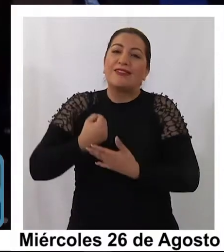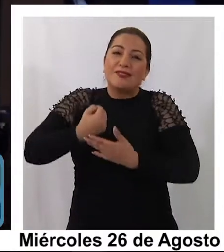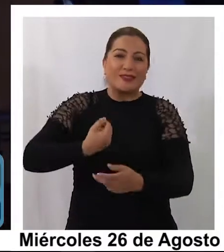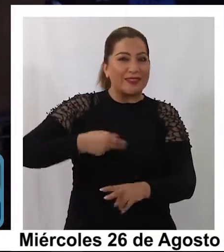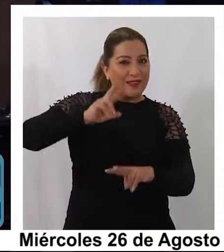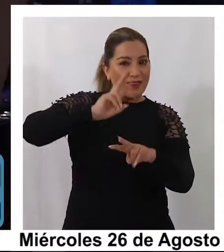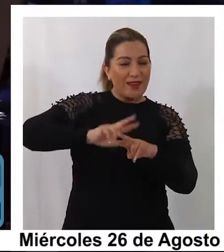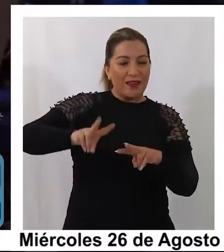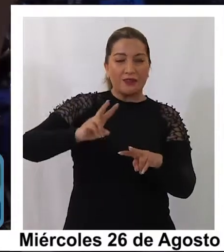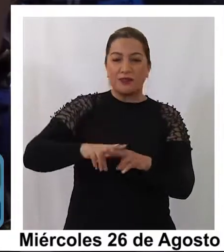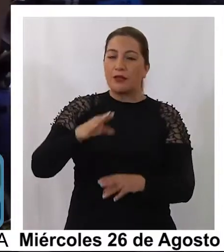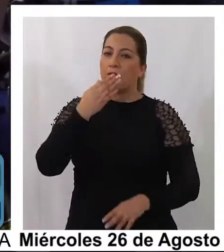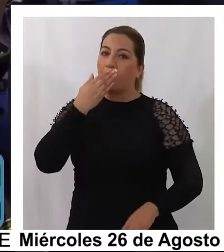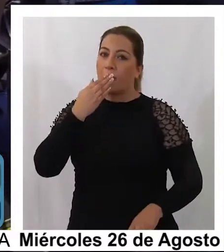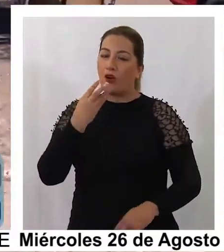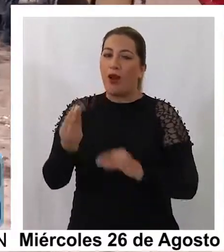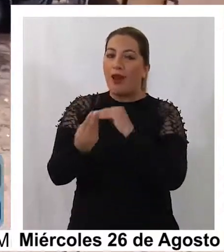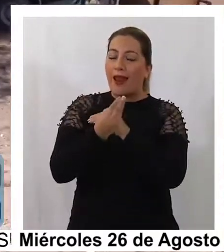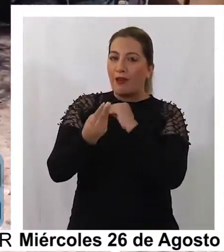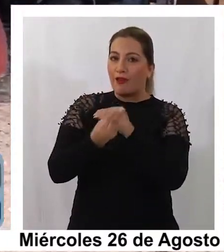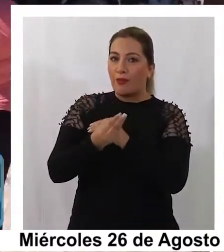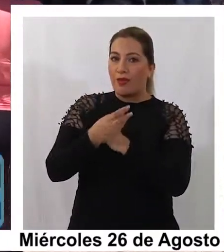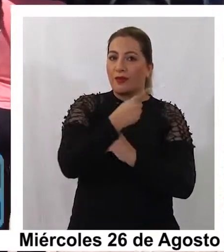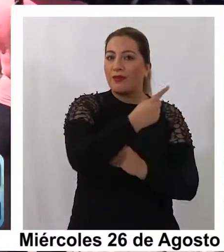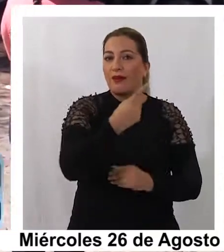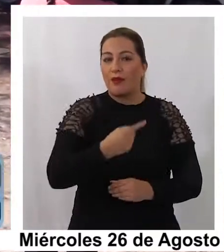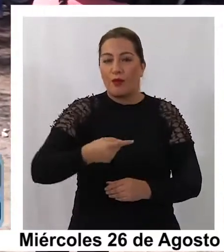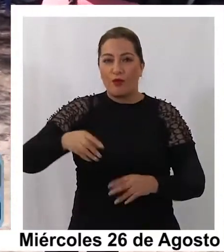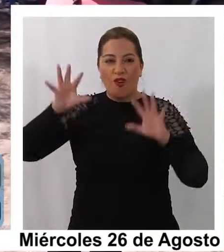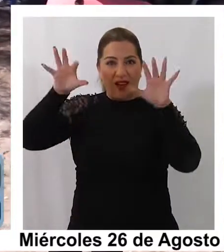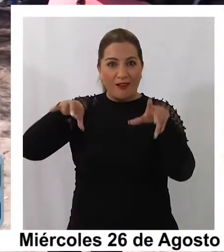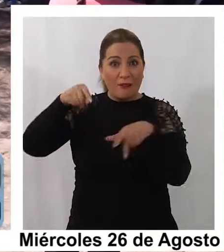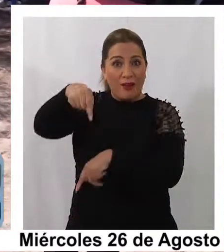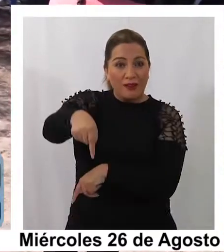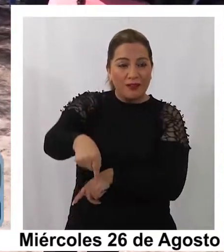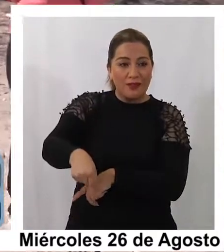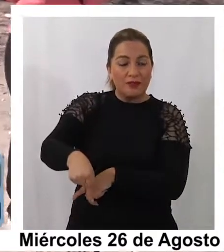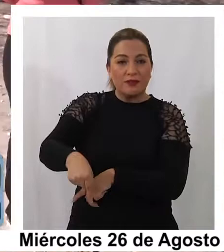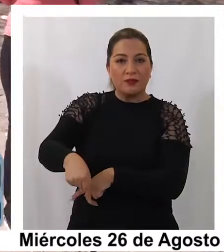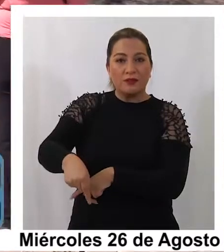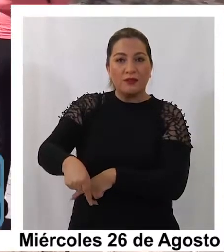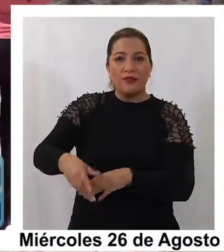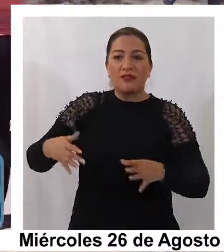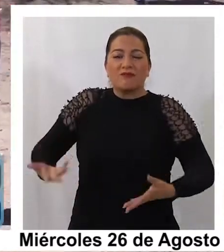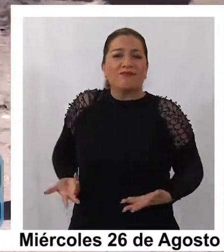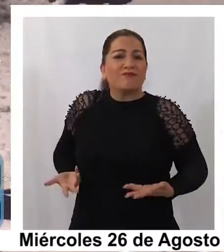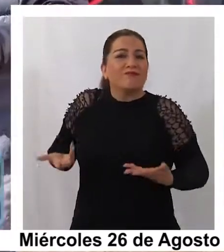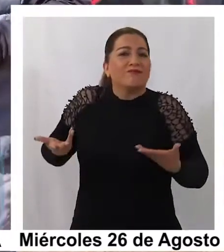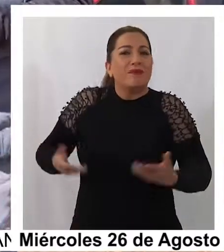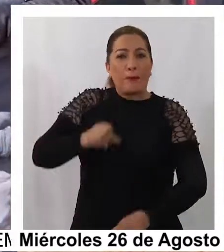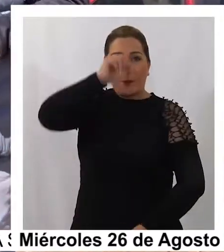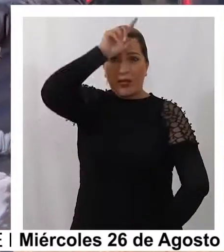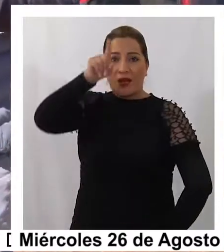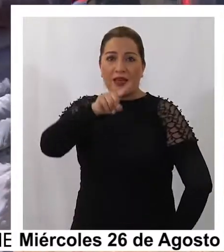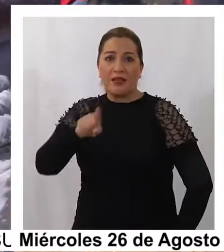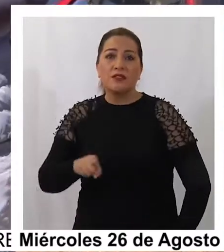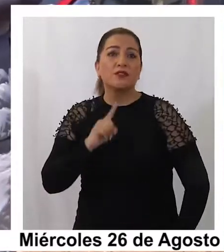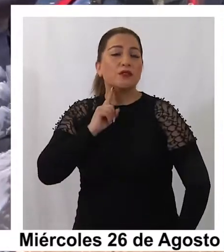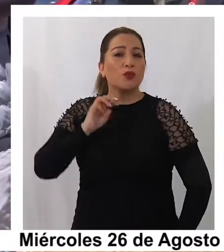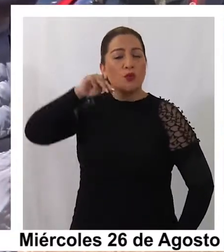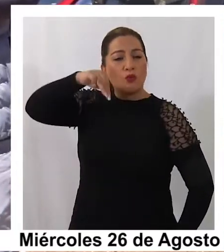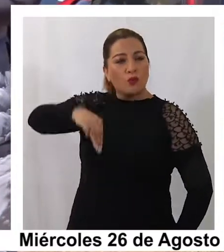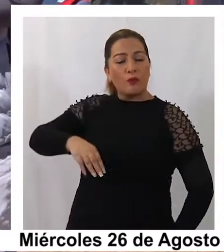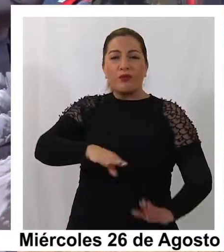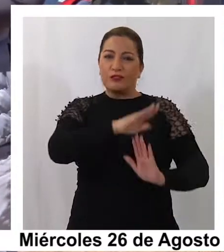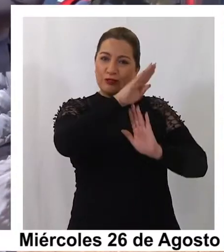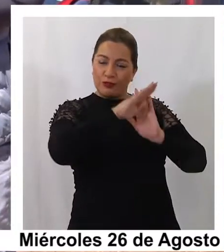complementar y acondicionar el alimento para sus animales. La entrega fue materializada por SQM a través de